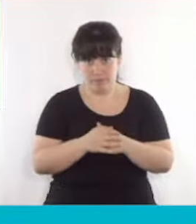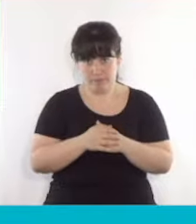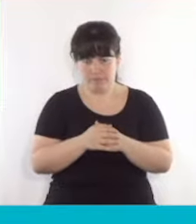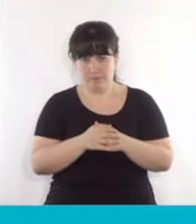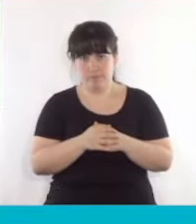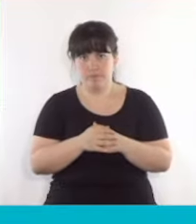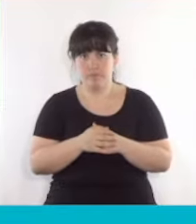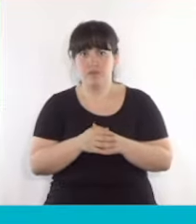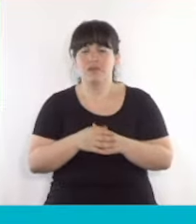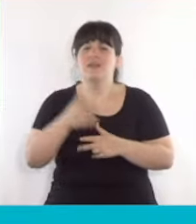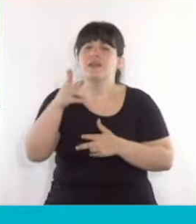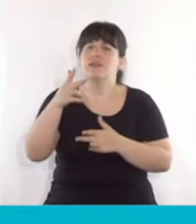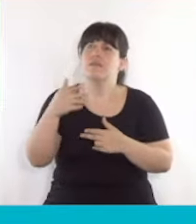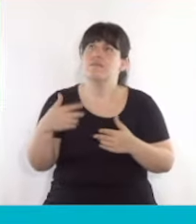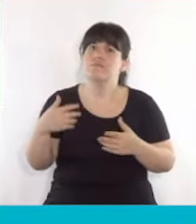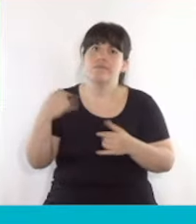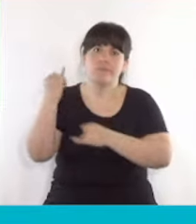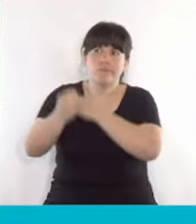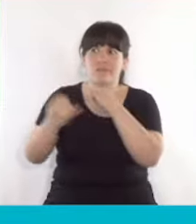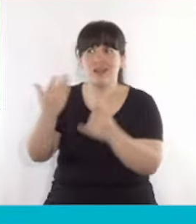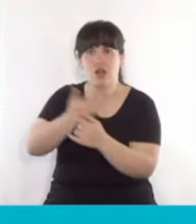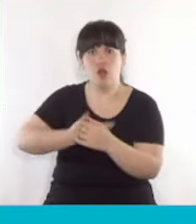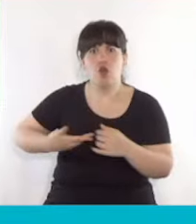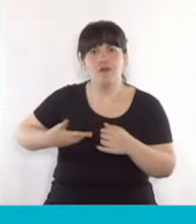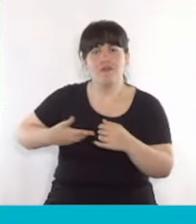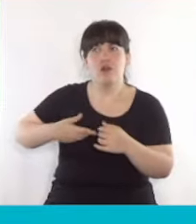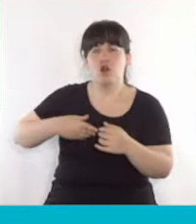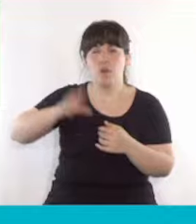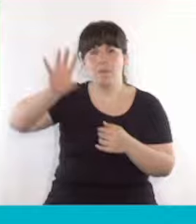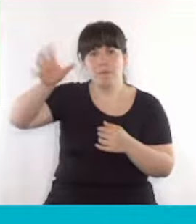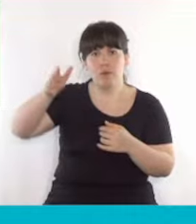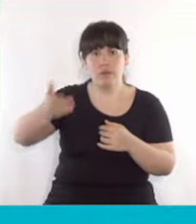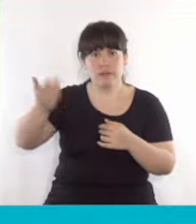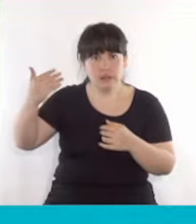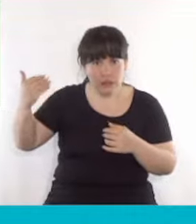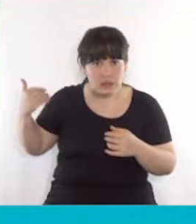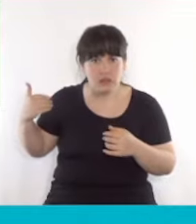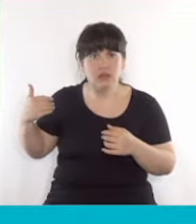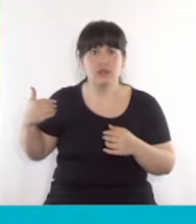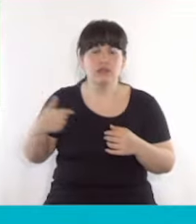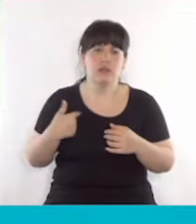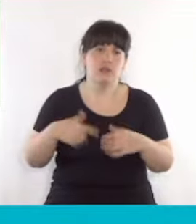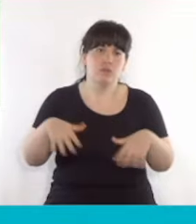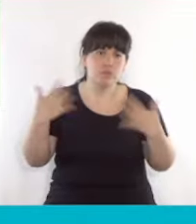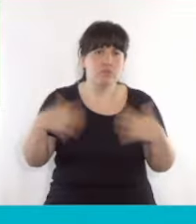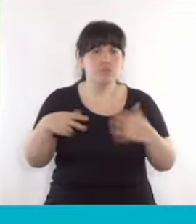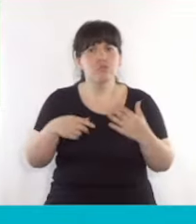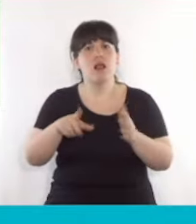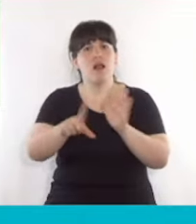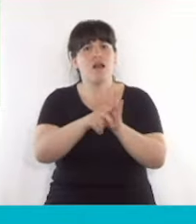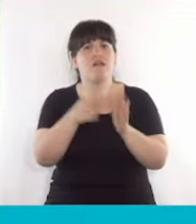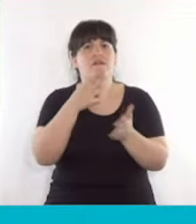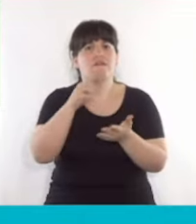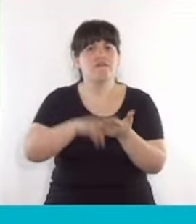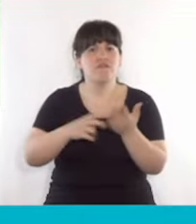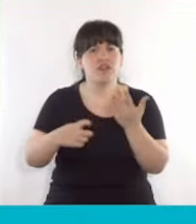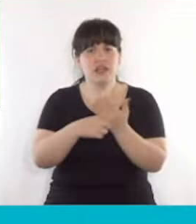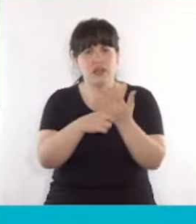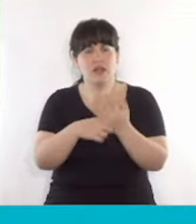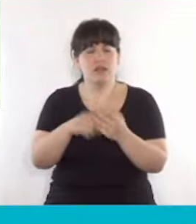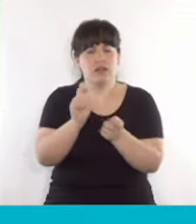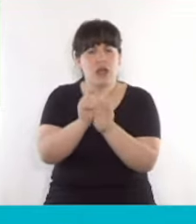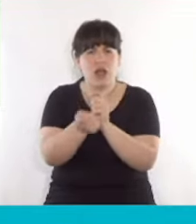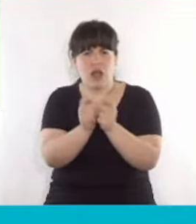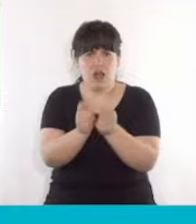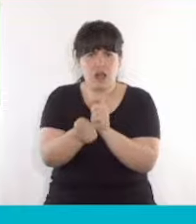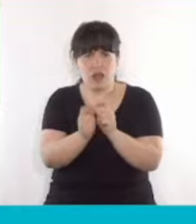A lo largo de los últimos gobiernos provinciales, la ley fiscal ha tenido varias modificaciones o agregados